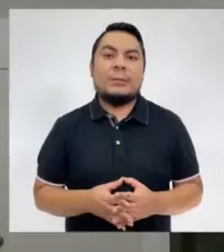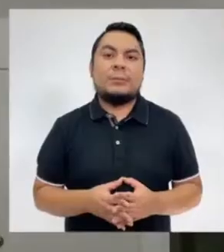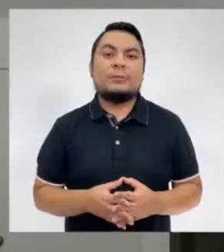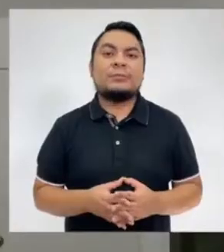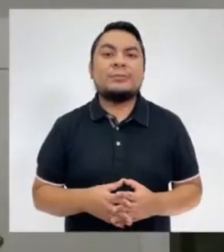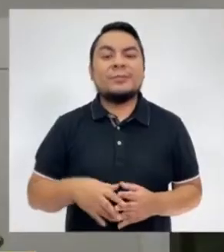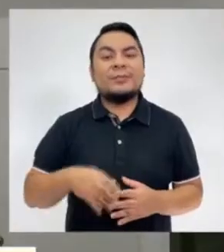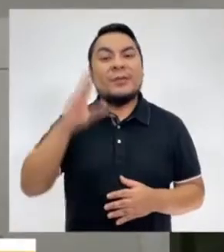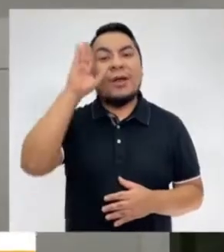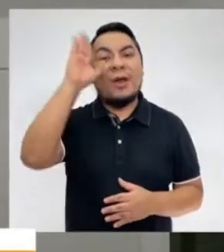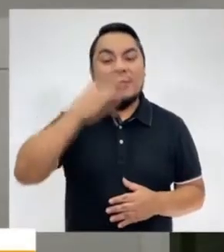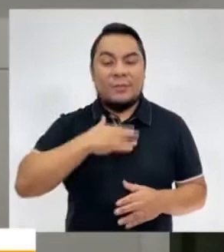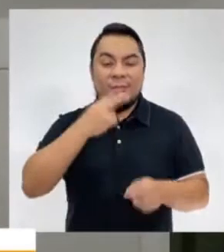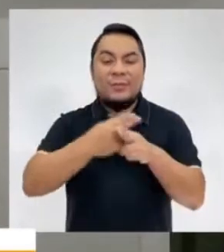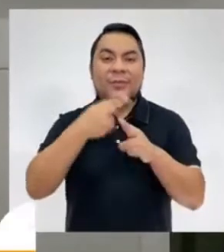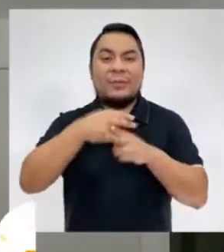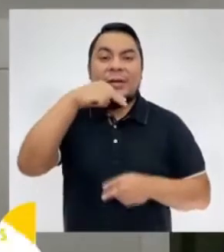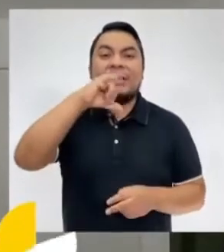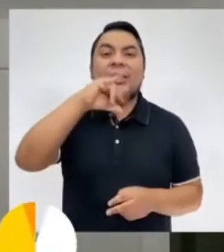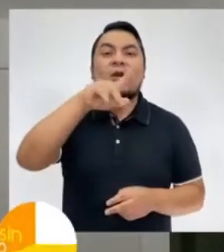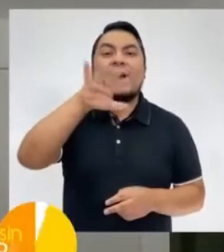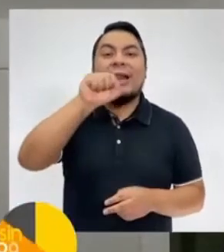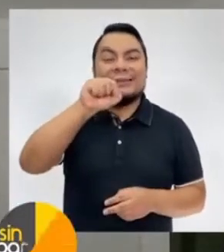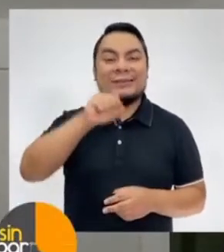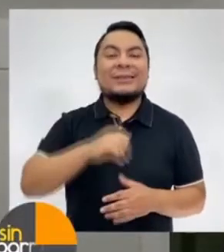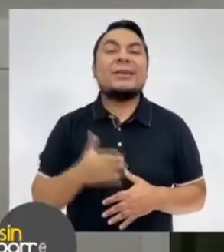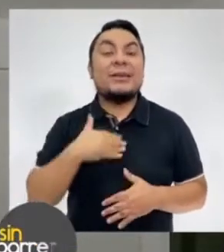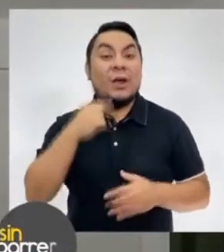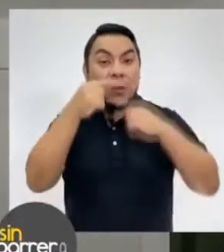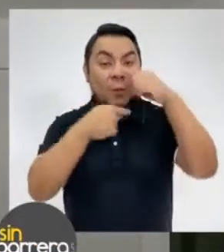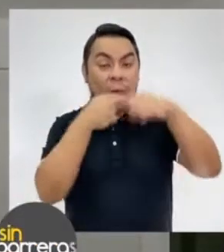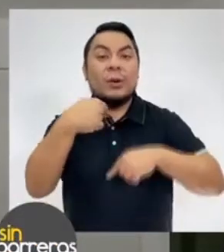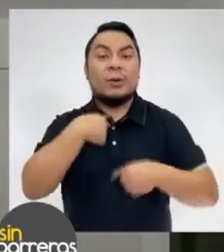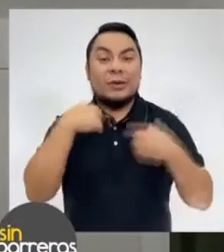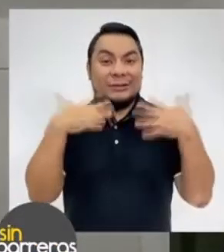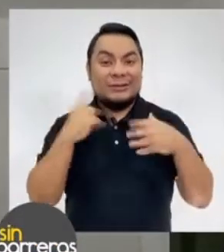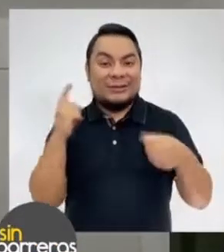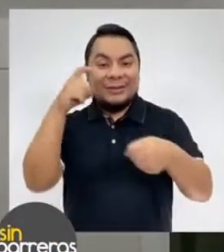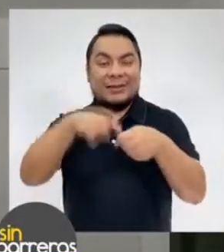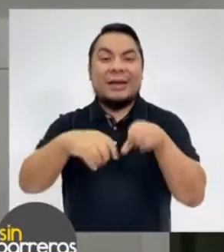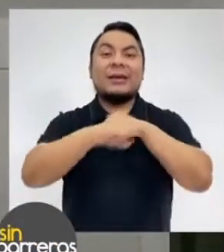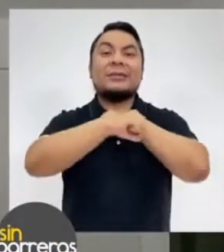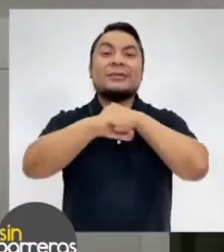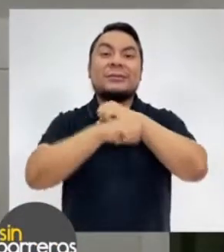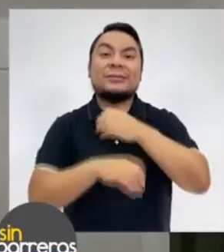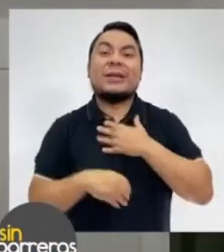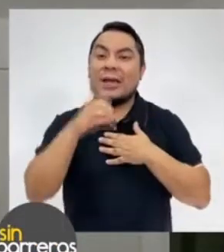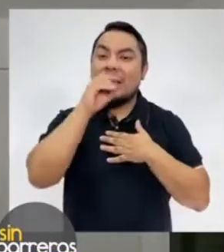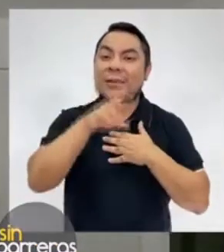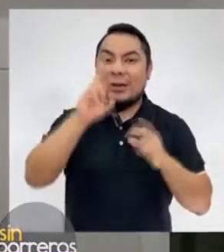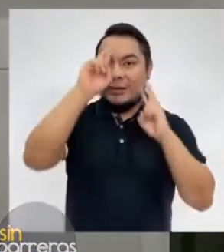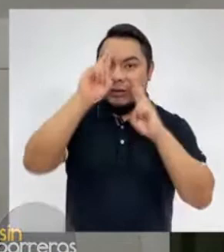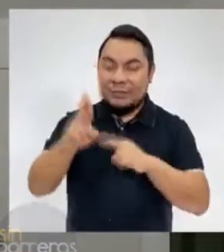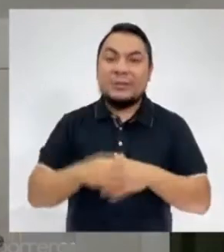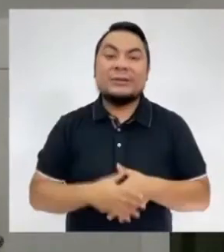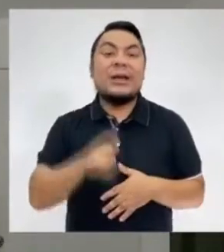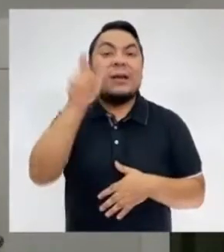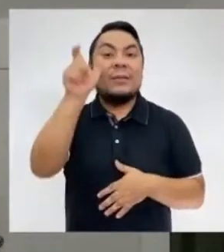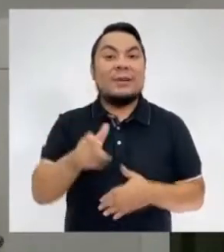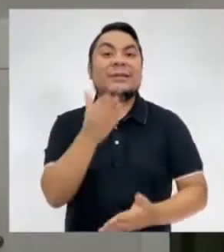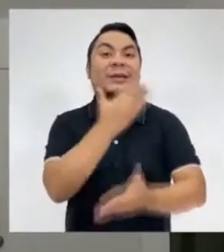Hola, mi nombre es Nicolás Salazar y te cuento que yo ya me uní a la campaña Dígalo con Respeto,